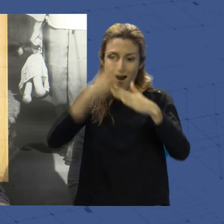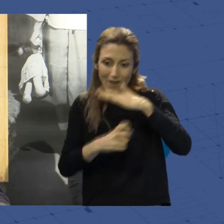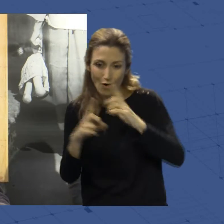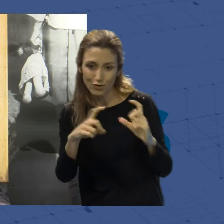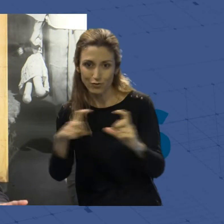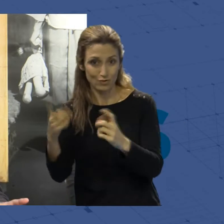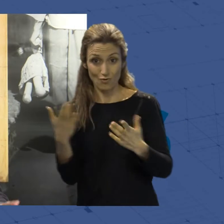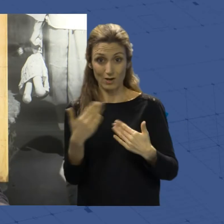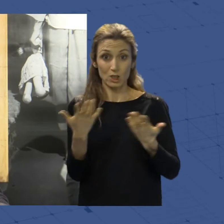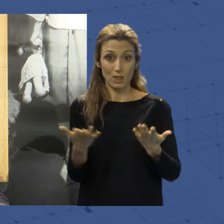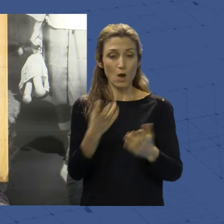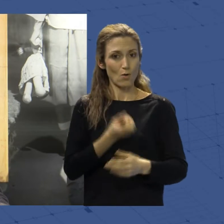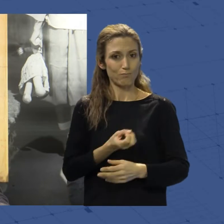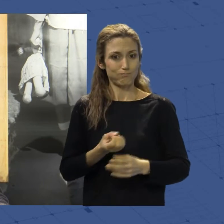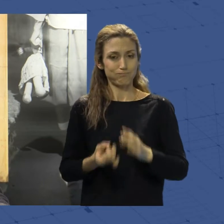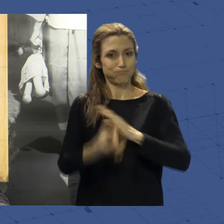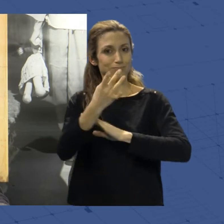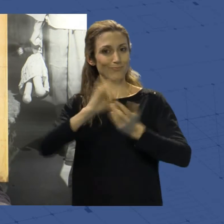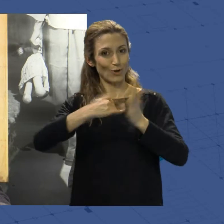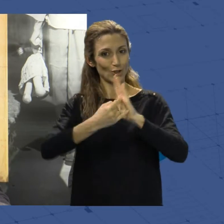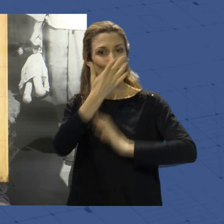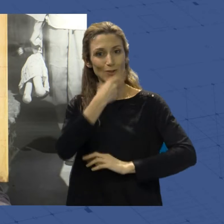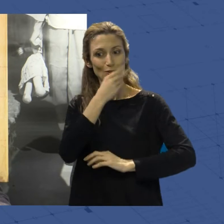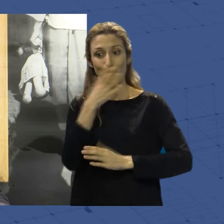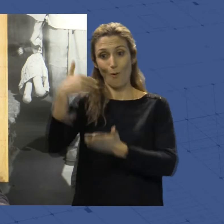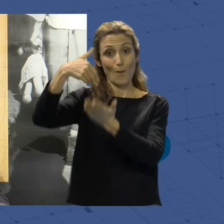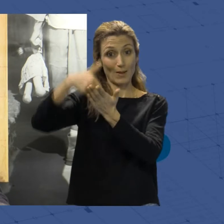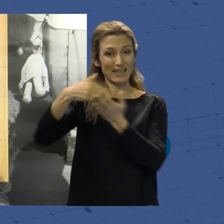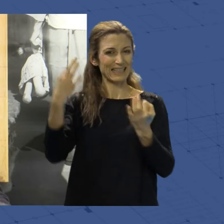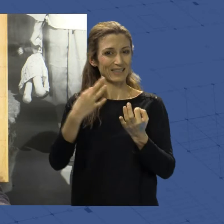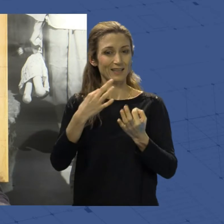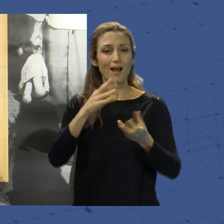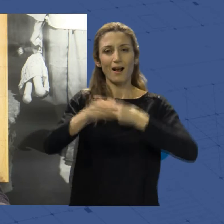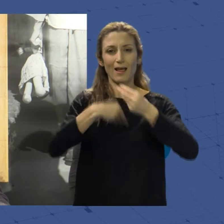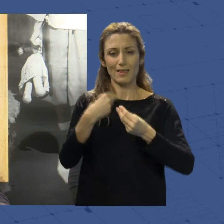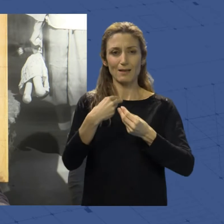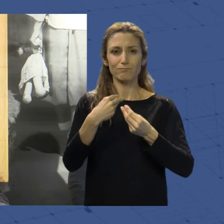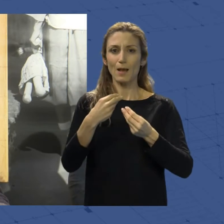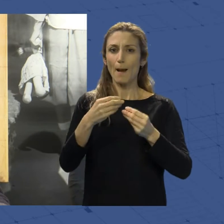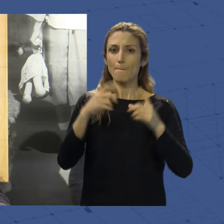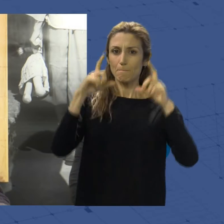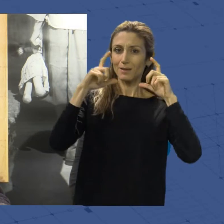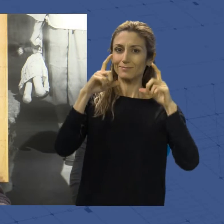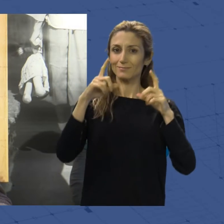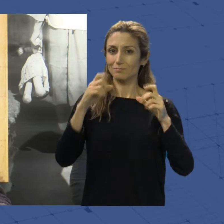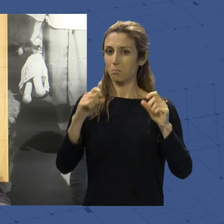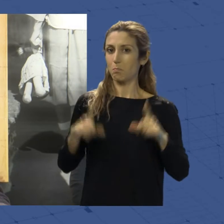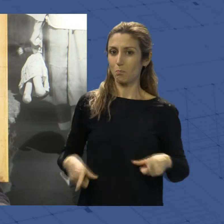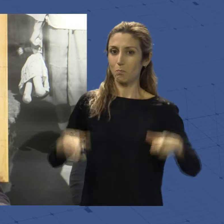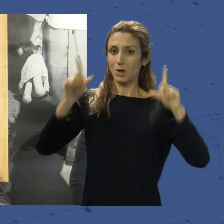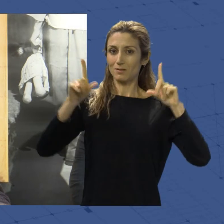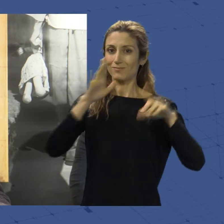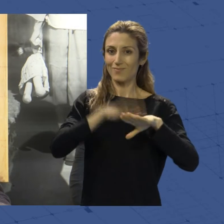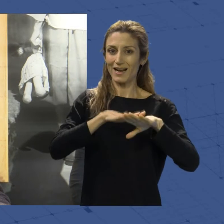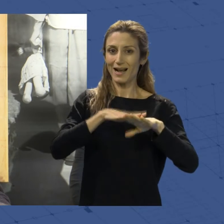precioso, el cual me encarga, que es el humanizar, el ponerle personas a esas paredes.